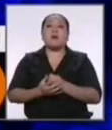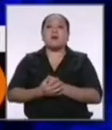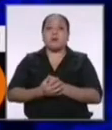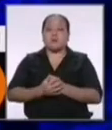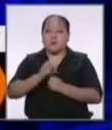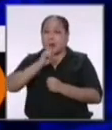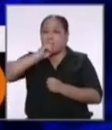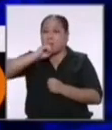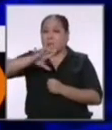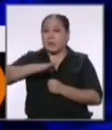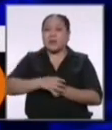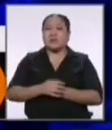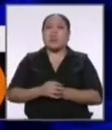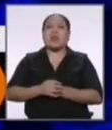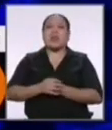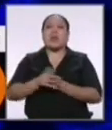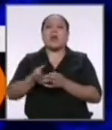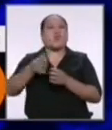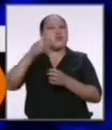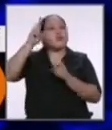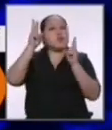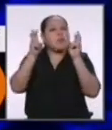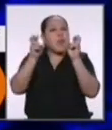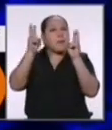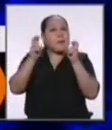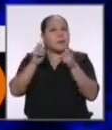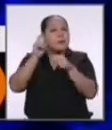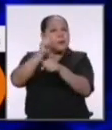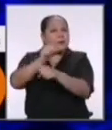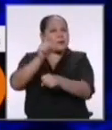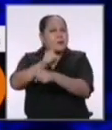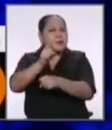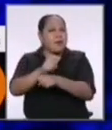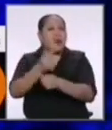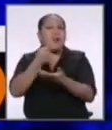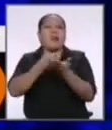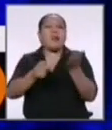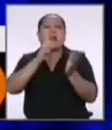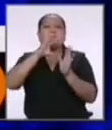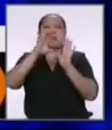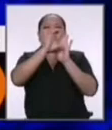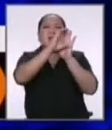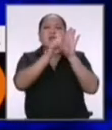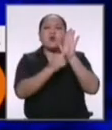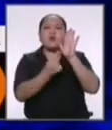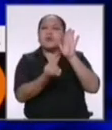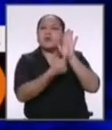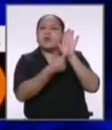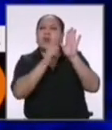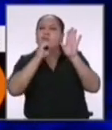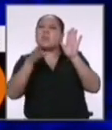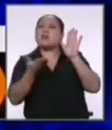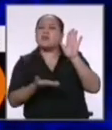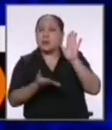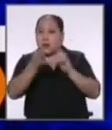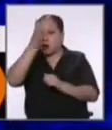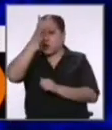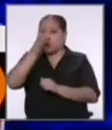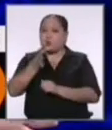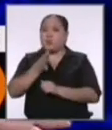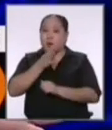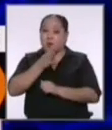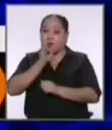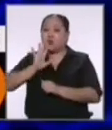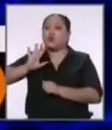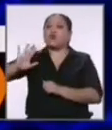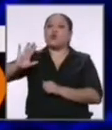referirme a los contenidos educativos y qué señala la constitución señala claramente que los padres de familia tienen